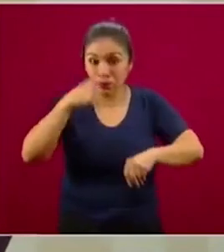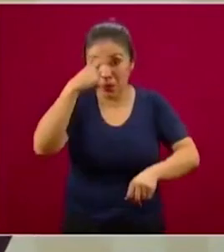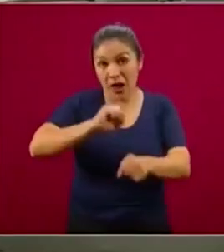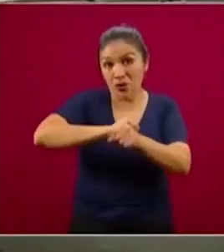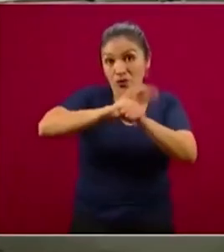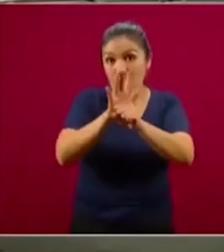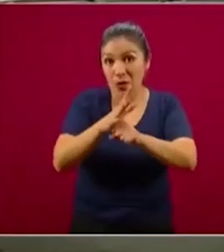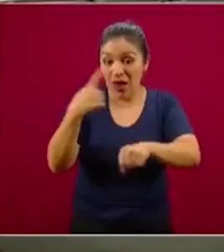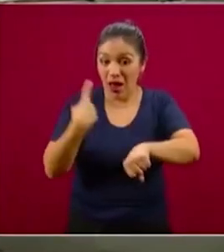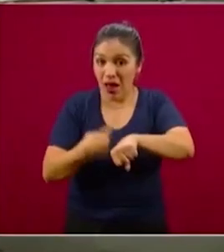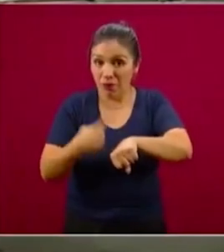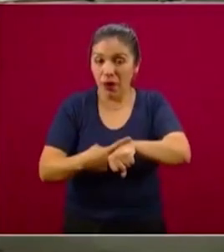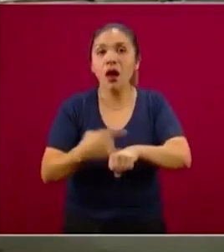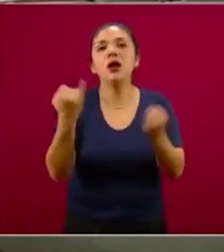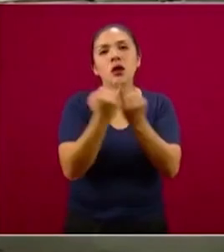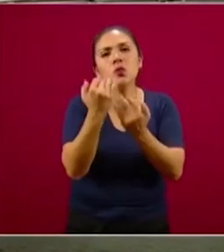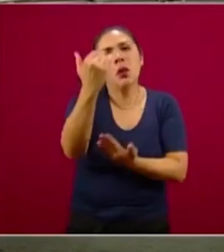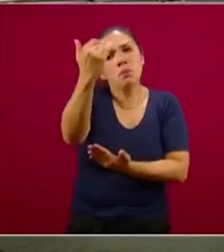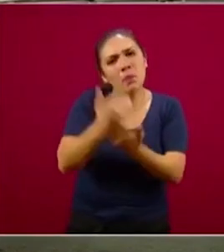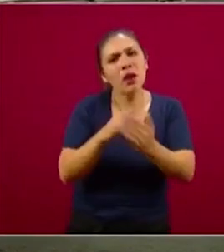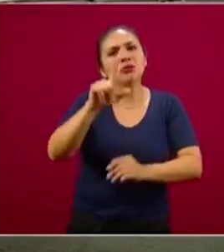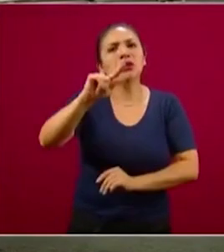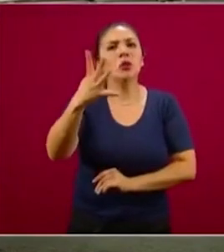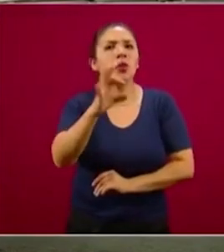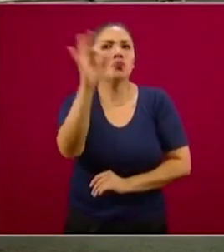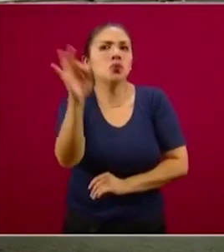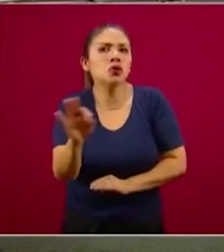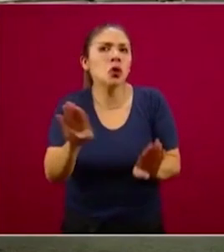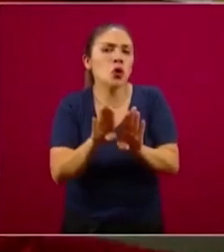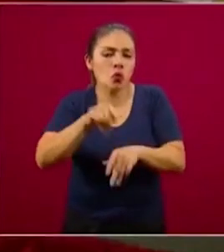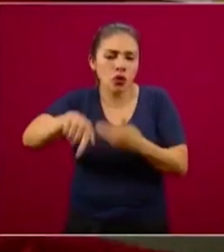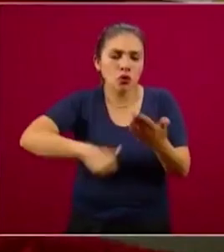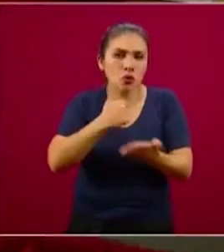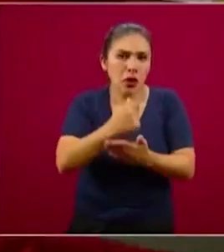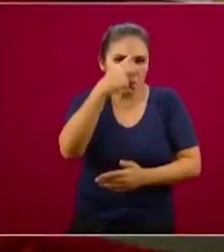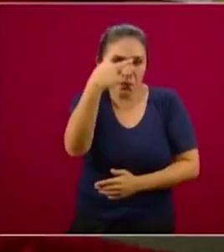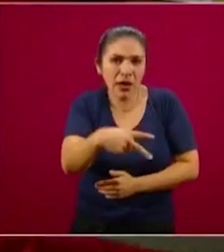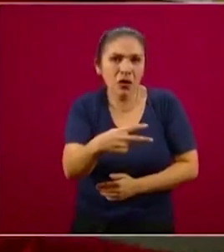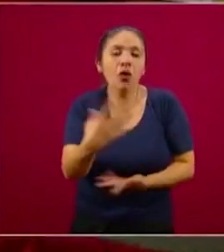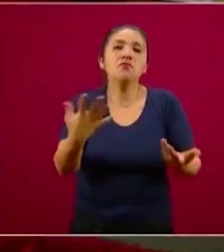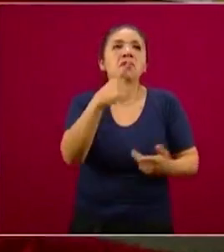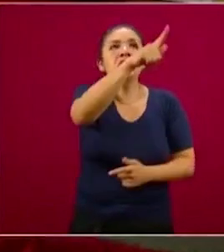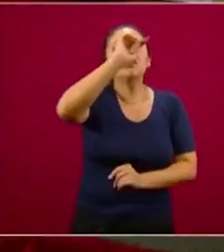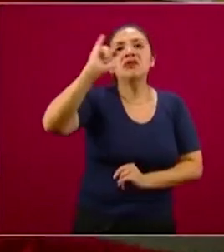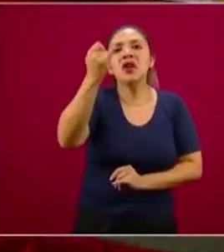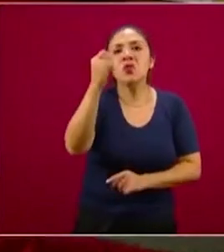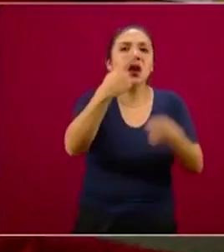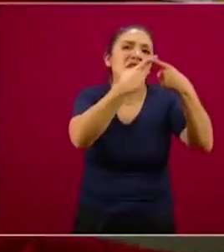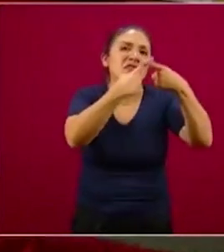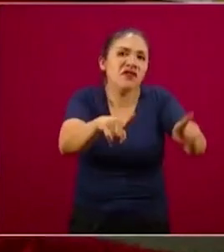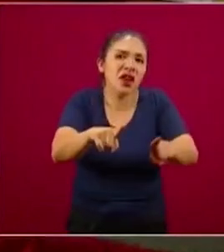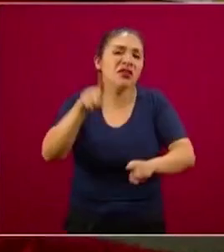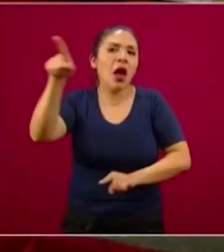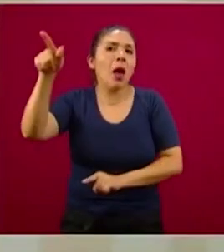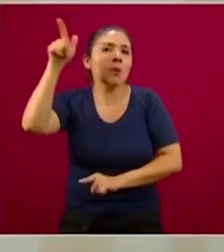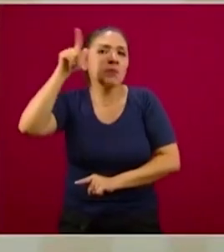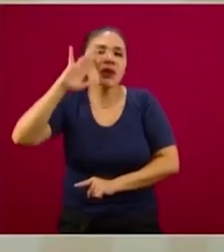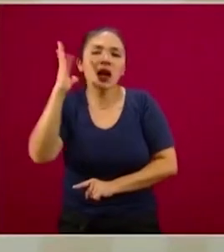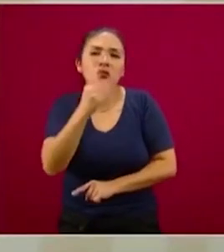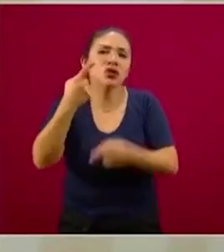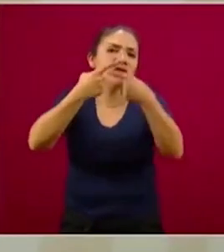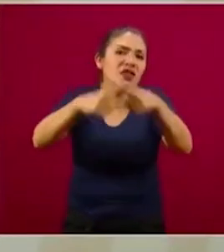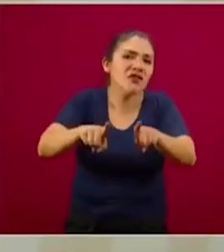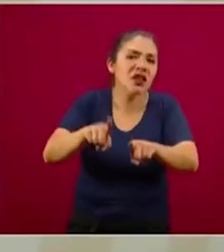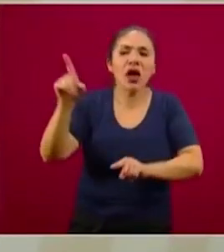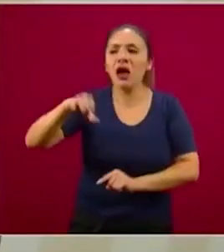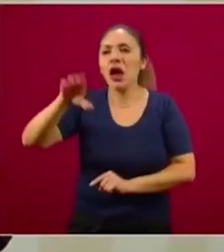74 por ciento, como en la Ciudad de México, quizá en Tijuana es otra cantidad, quizá en Villahermosa es otra cantidad, en Cancún